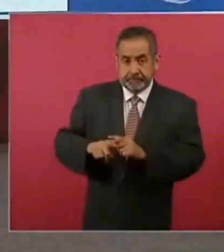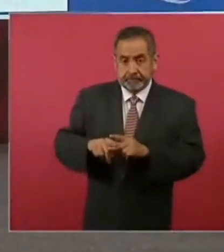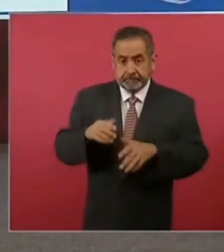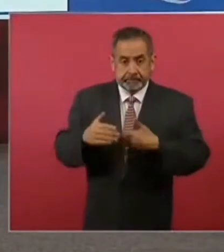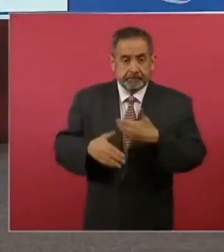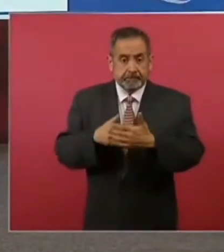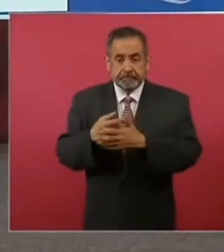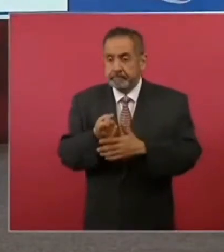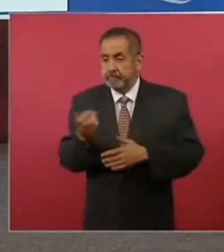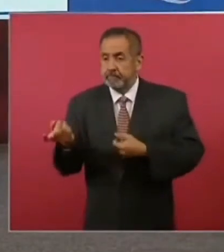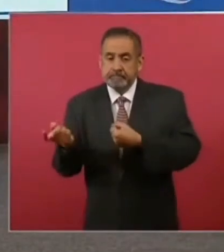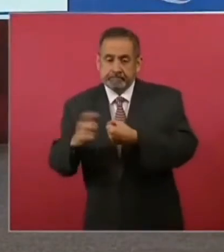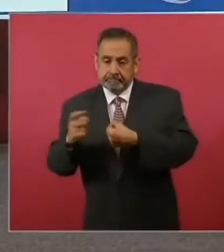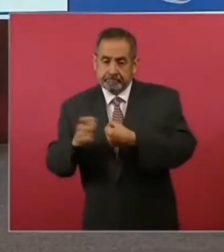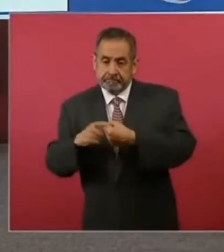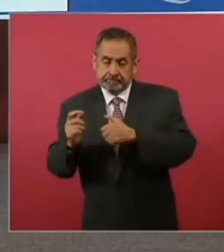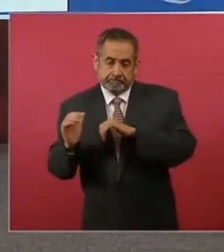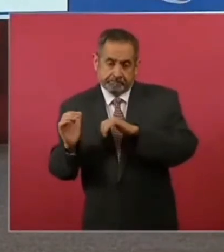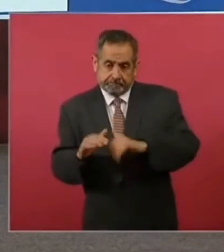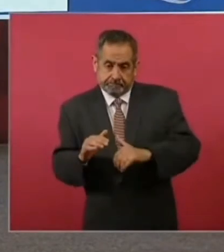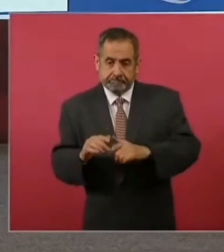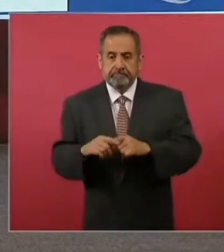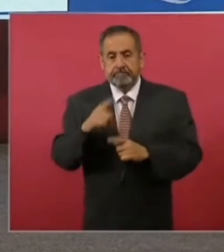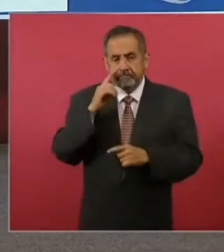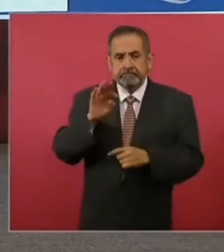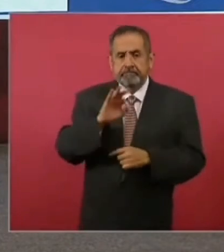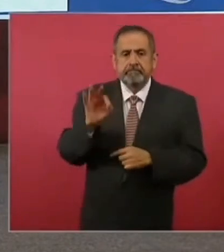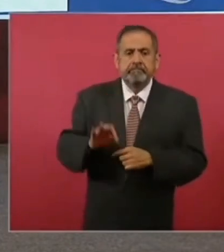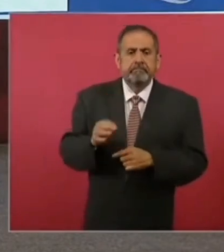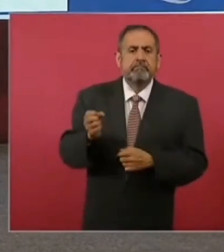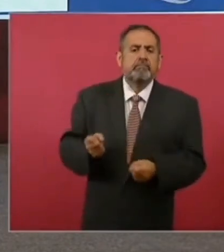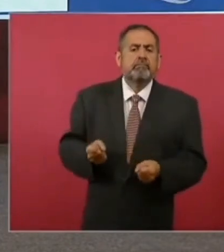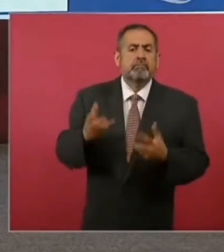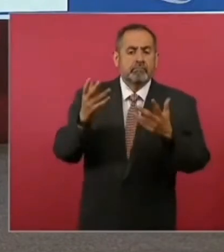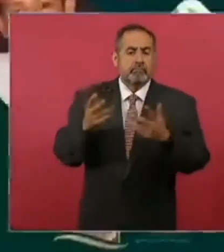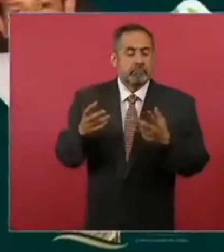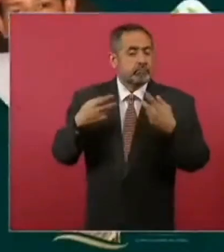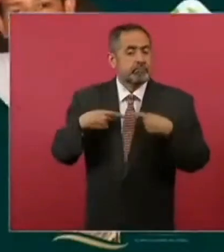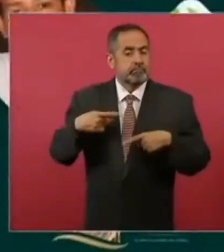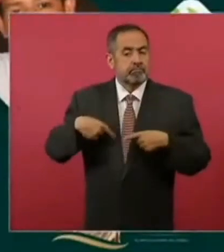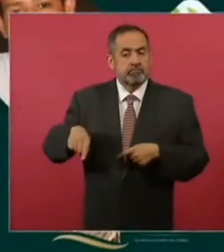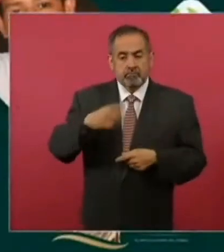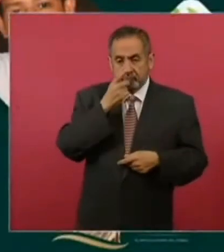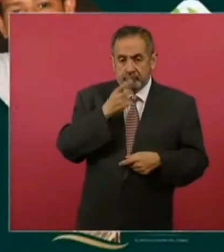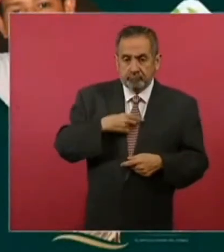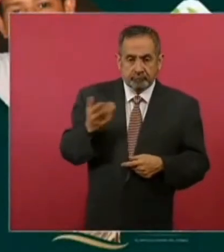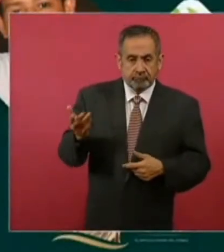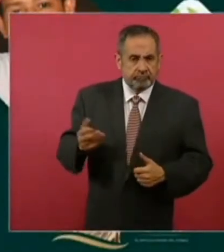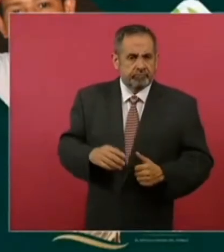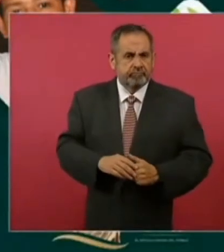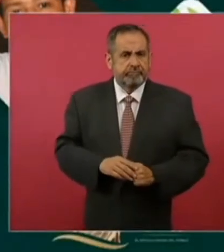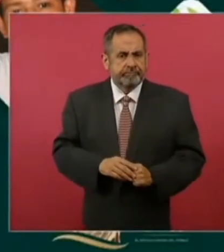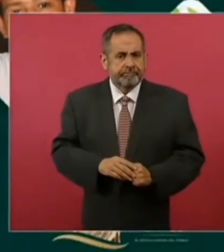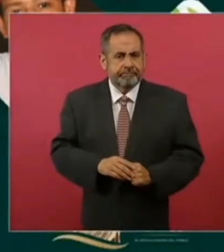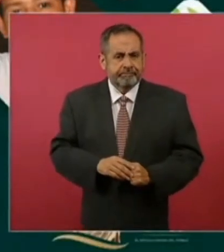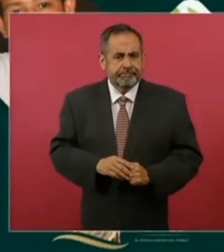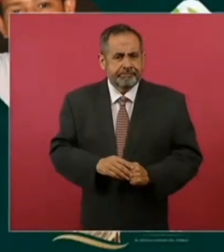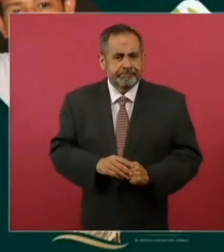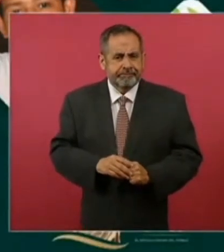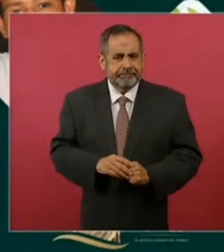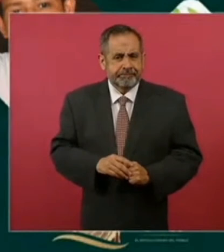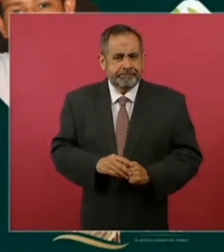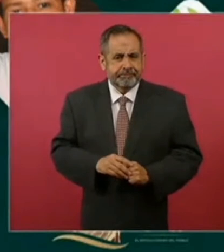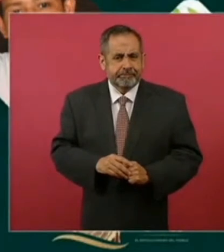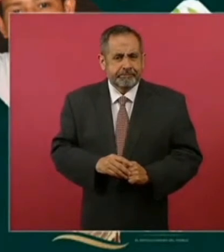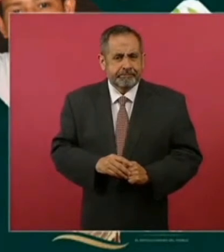cuando hacíamos las inscripciones, estos son los porcentajes de personas que nos dijeron, en ese momento, ya entrando al programa, que tenían la